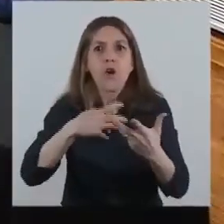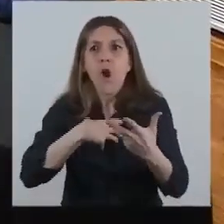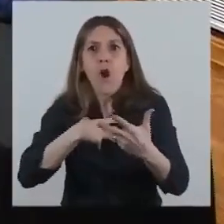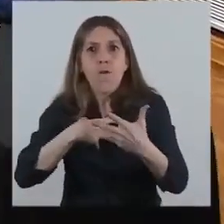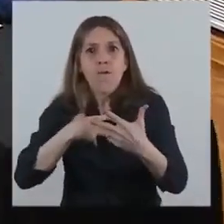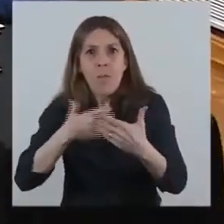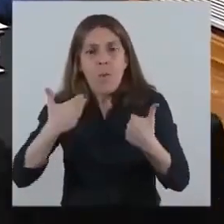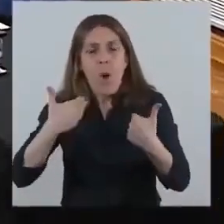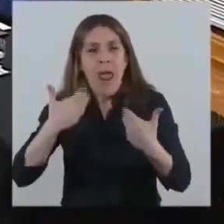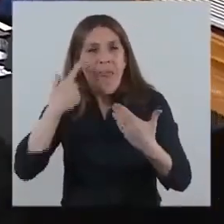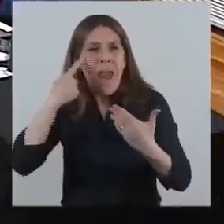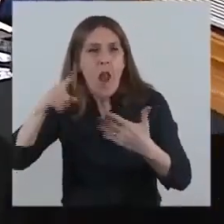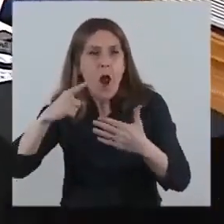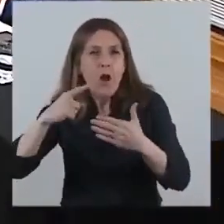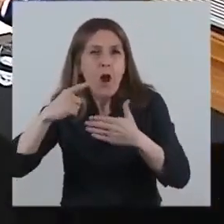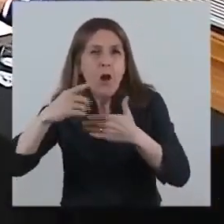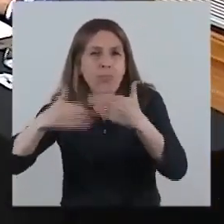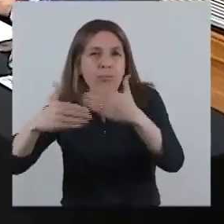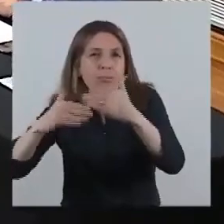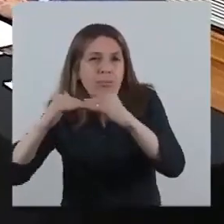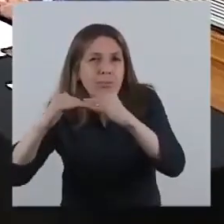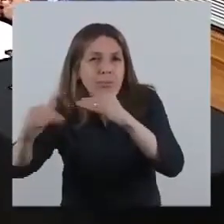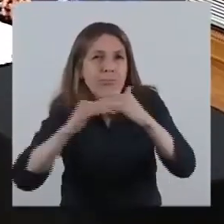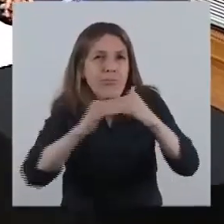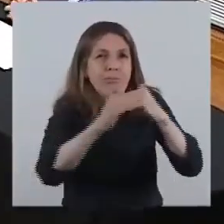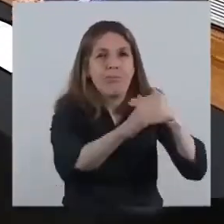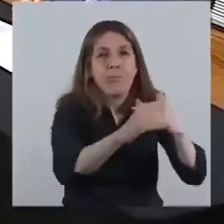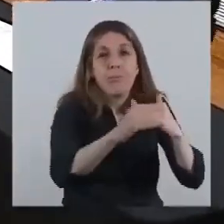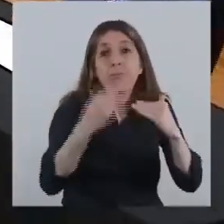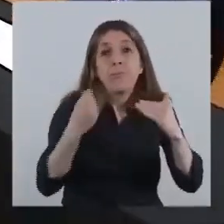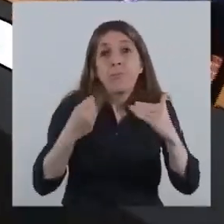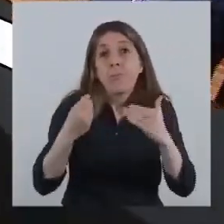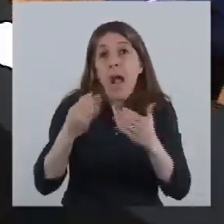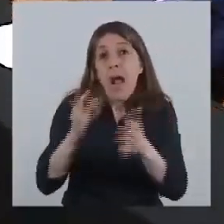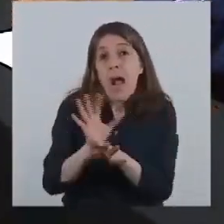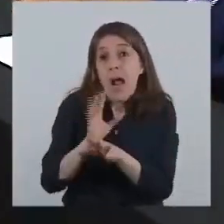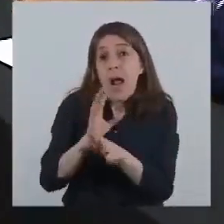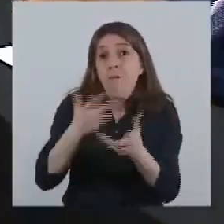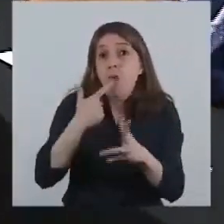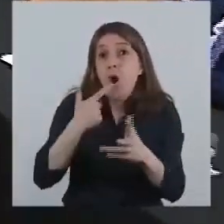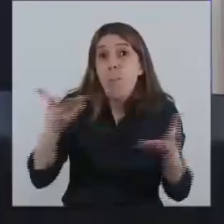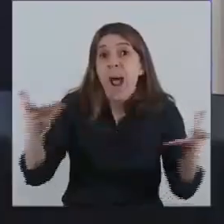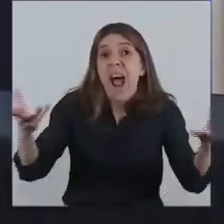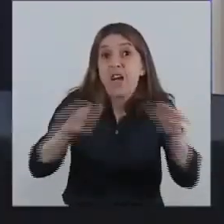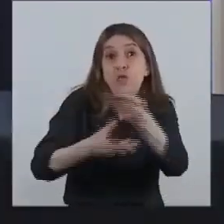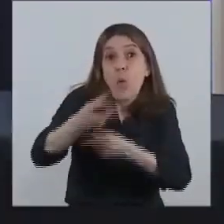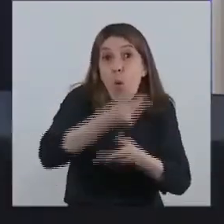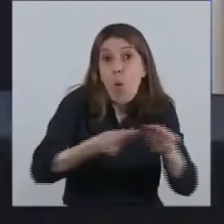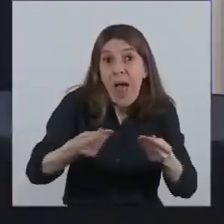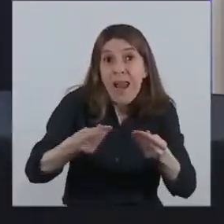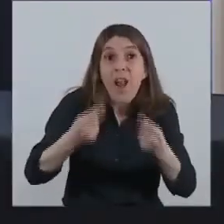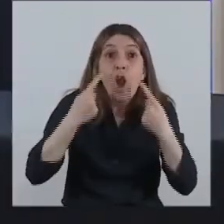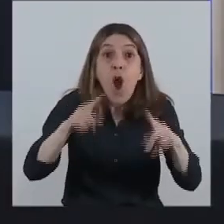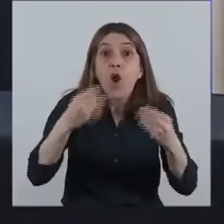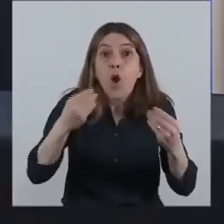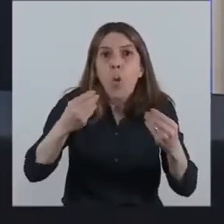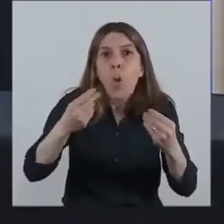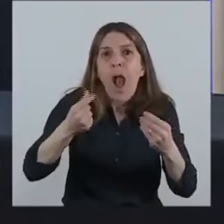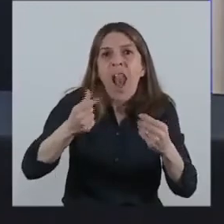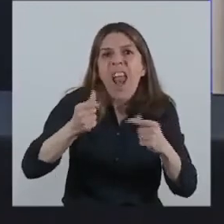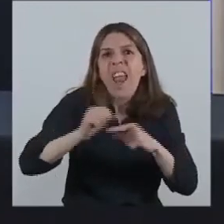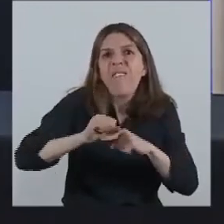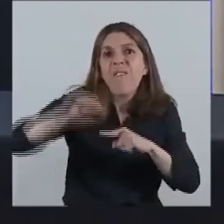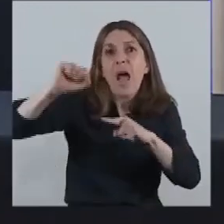continuar trabajando en la reducción de la inflación, la inflación que hay que ir, continuar